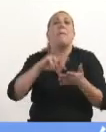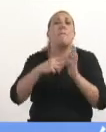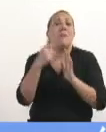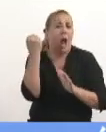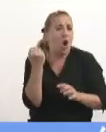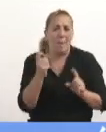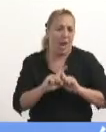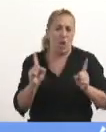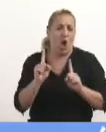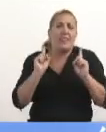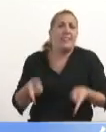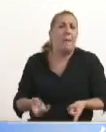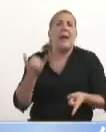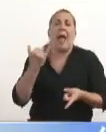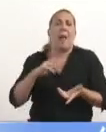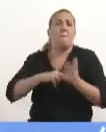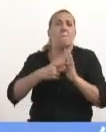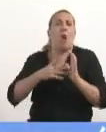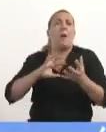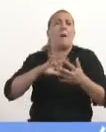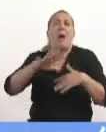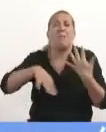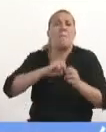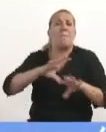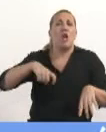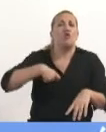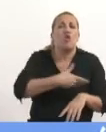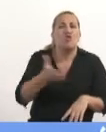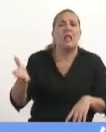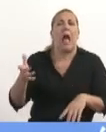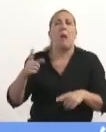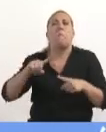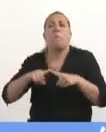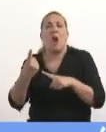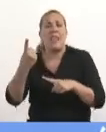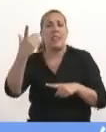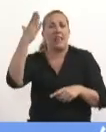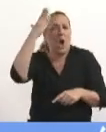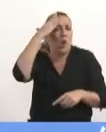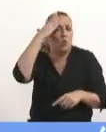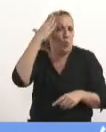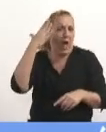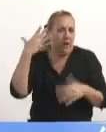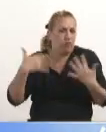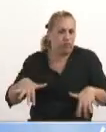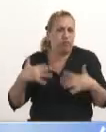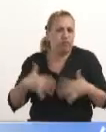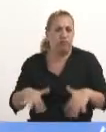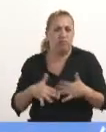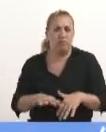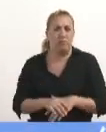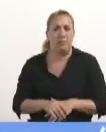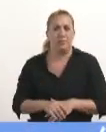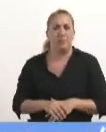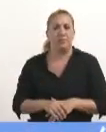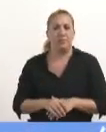también es una crisis social, política, cultural, es más profunda. Que en un